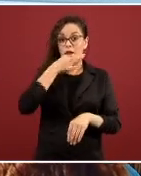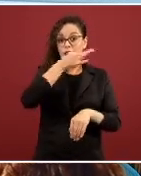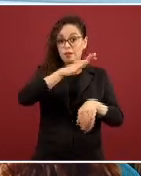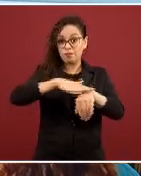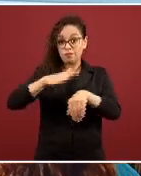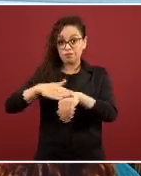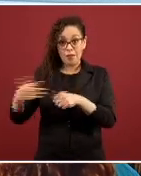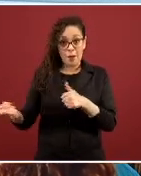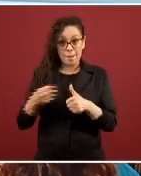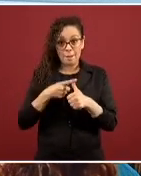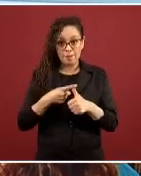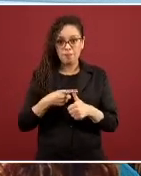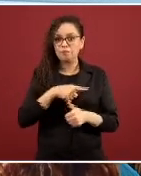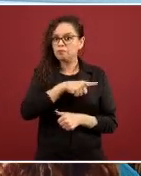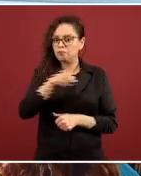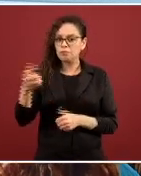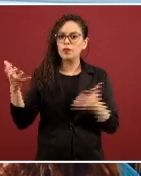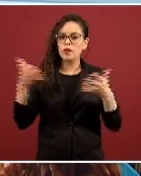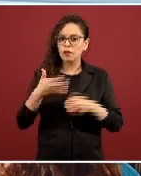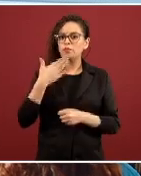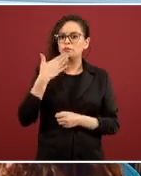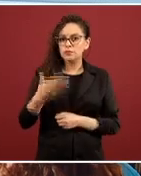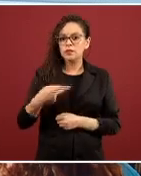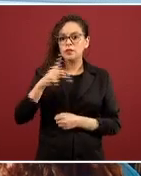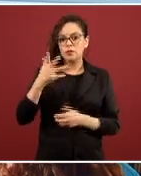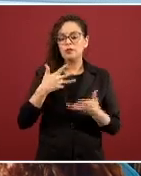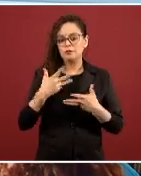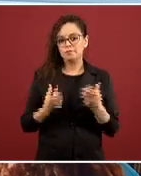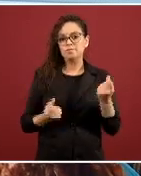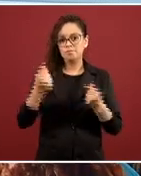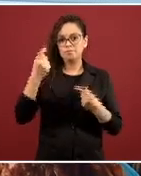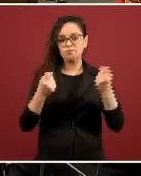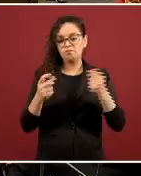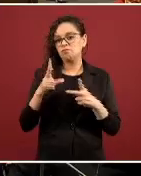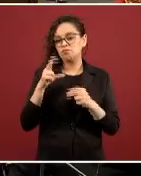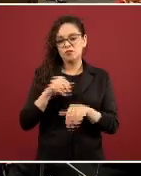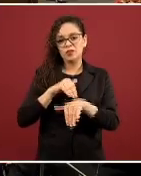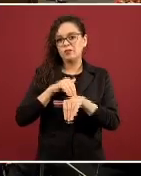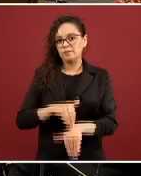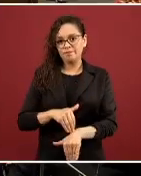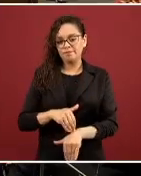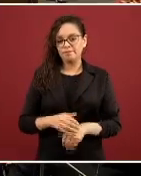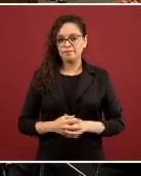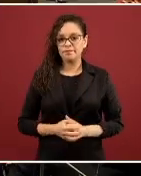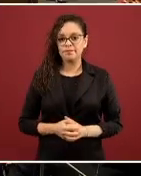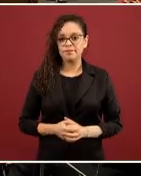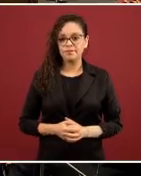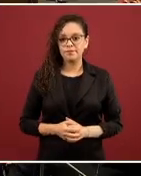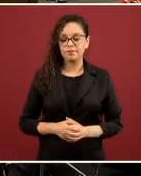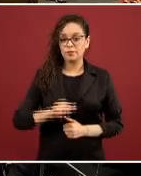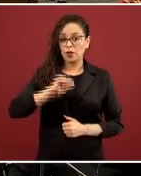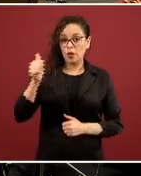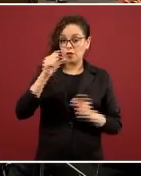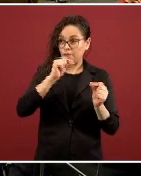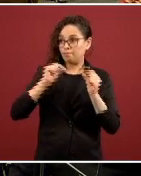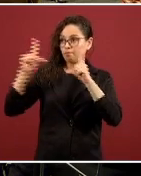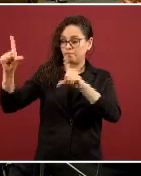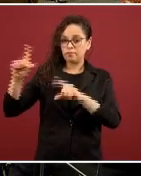algunas actitudes muy poco favorables en este sentido. En la siguiente lámina lo que se ve es